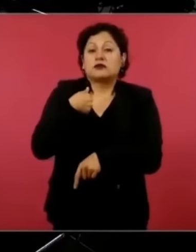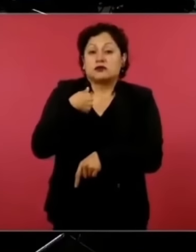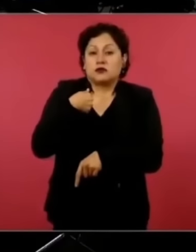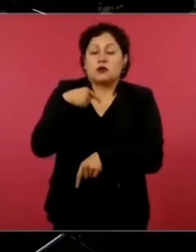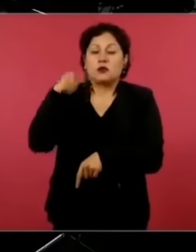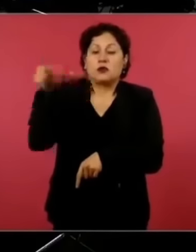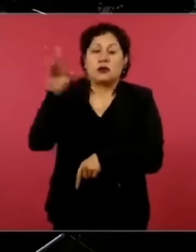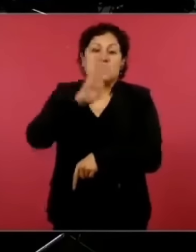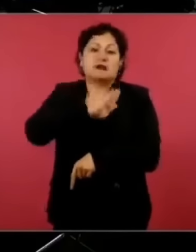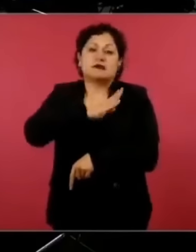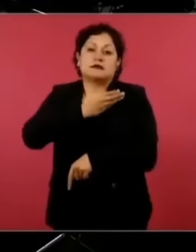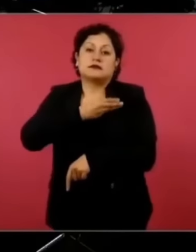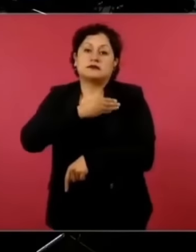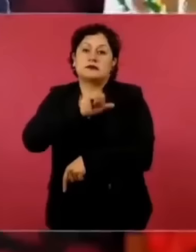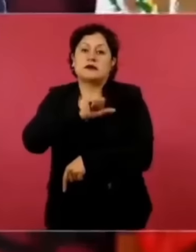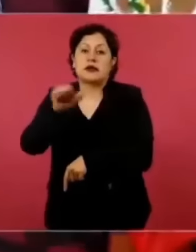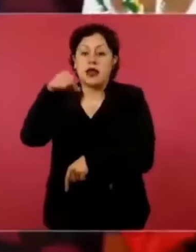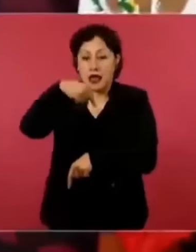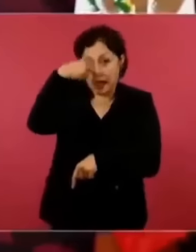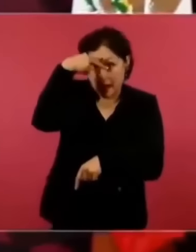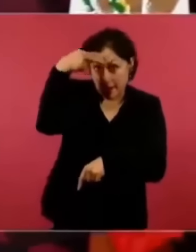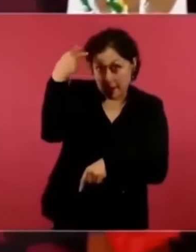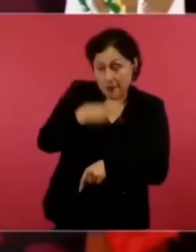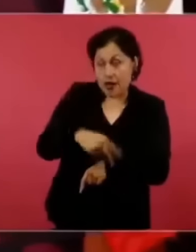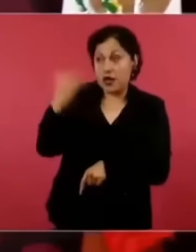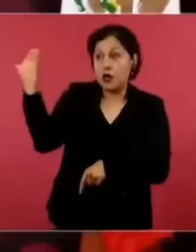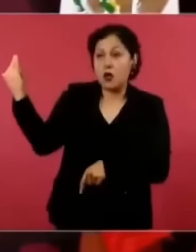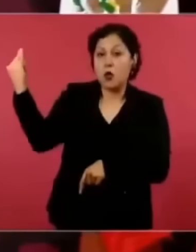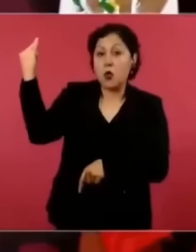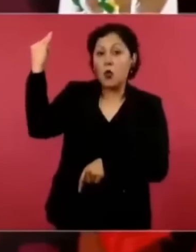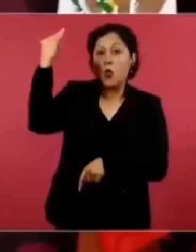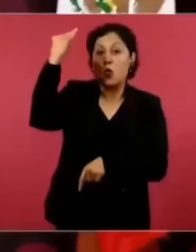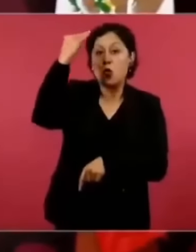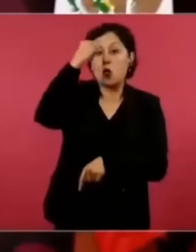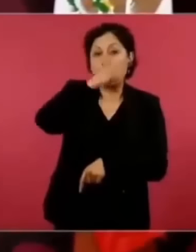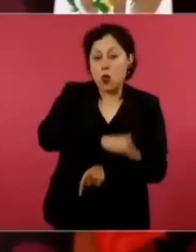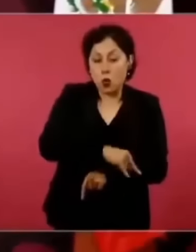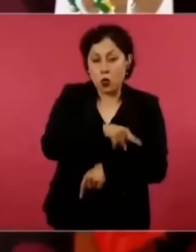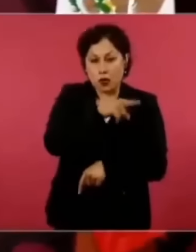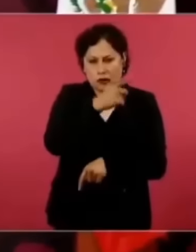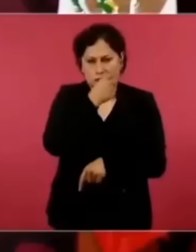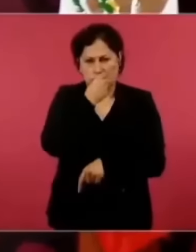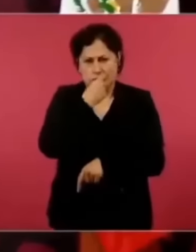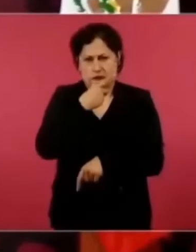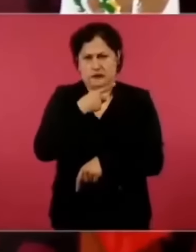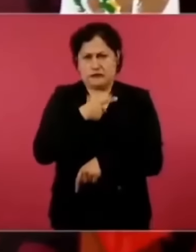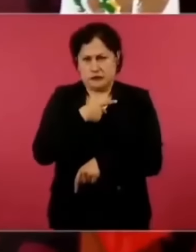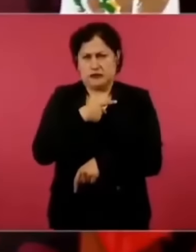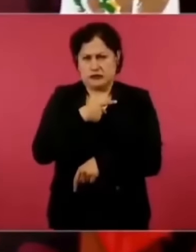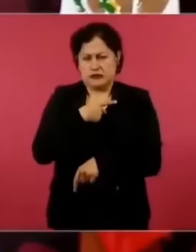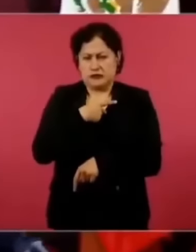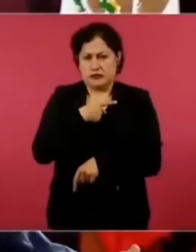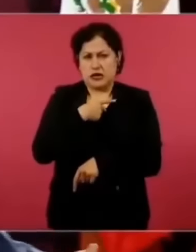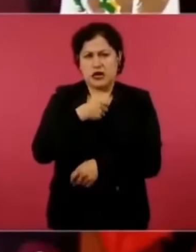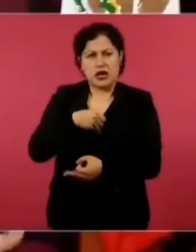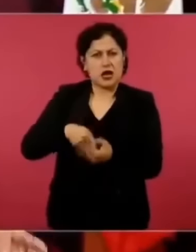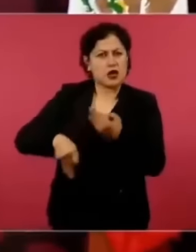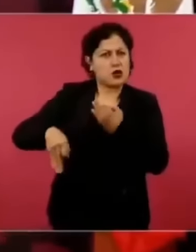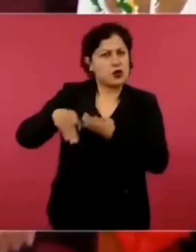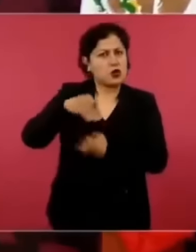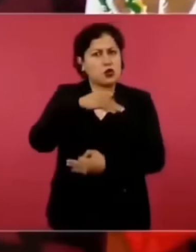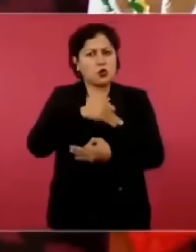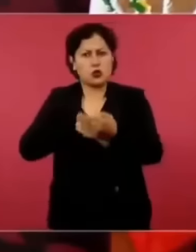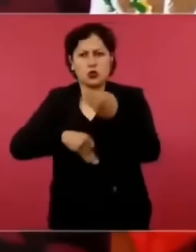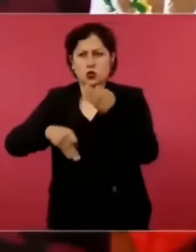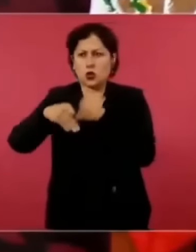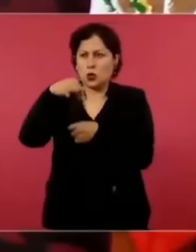en clase premier y todos íbamos a votar por la señora Xochitl. ¿Cómo es